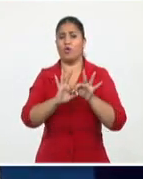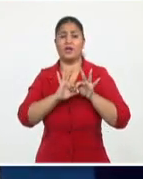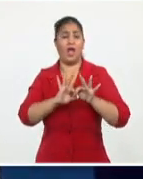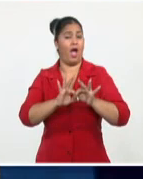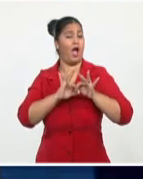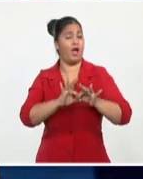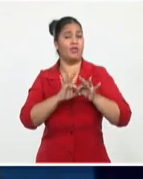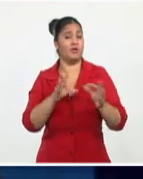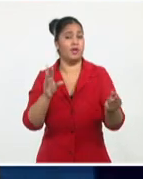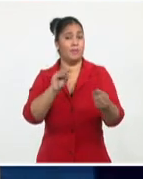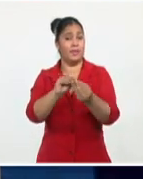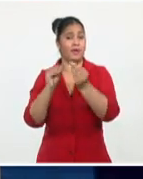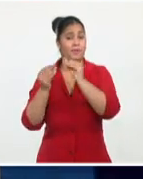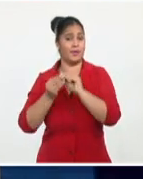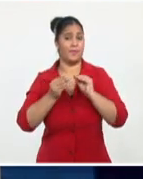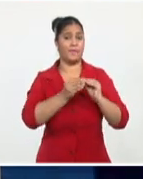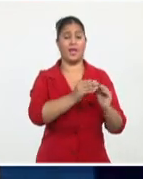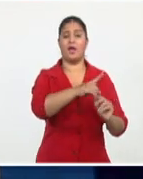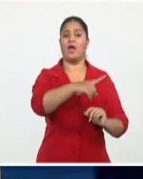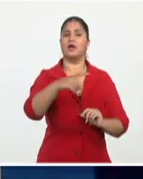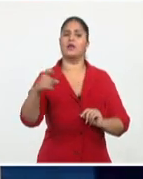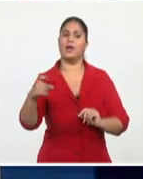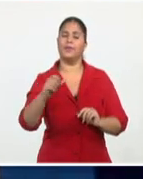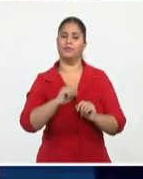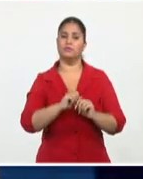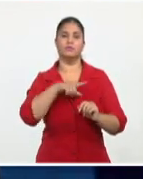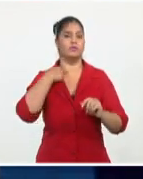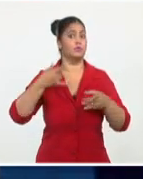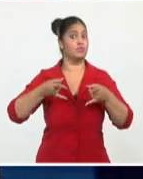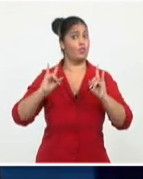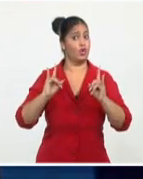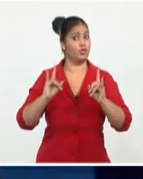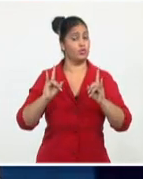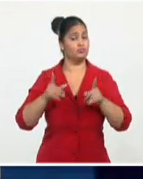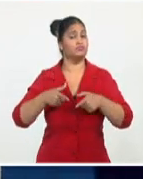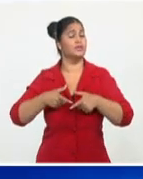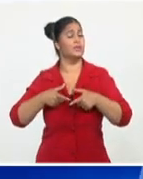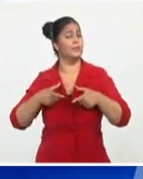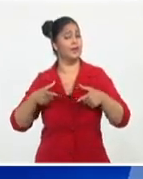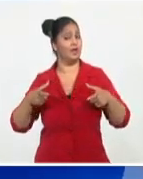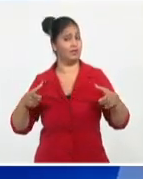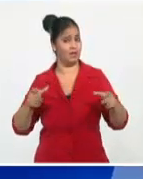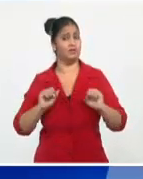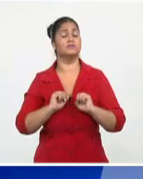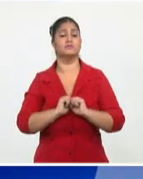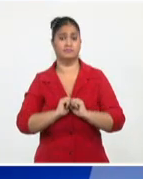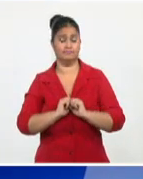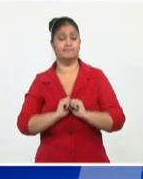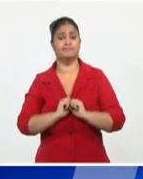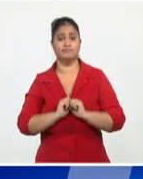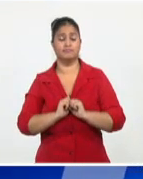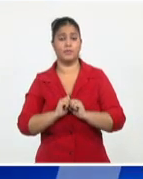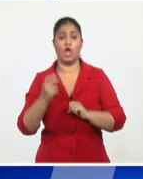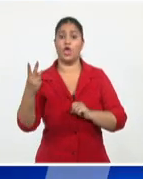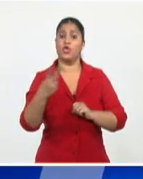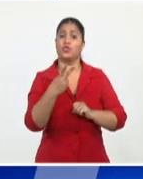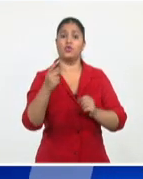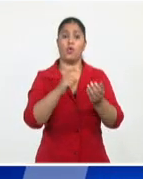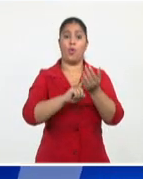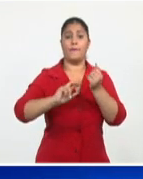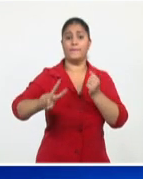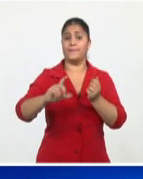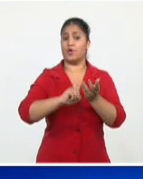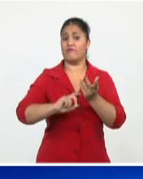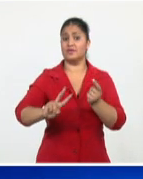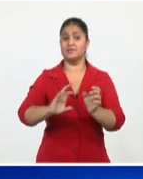a un riesgo de tener un grupo de complicaciones y fallecer. La Habana y Matanzas en Occidente y Santiago de Cuba